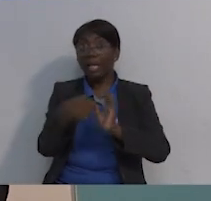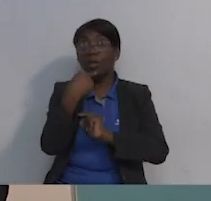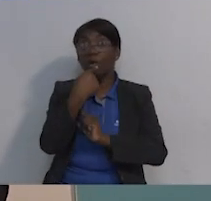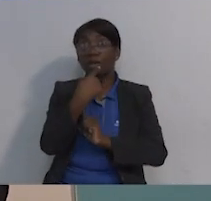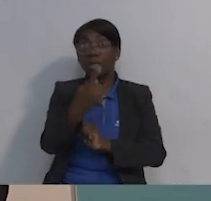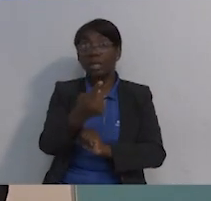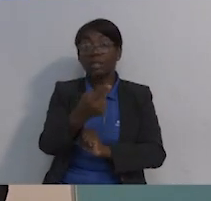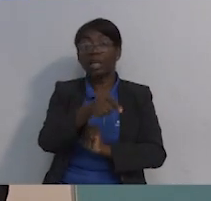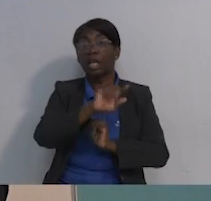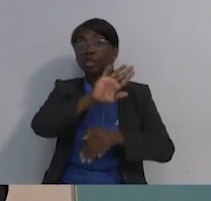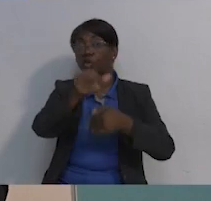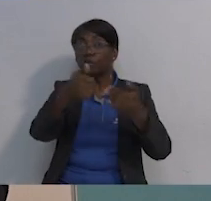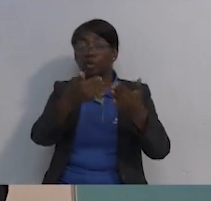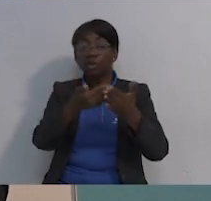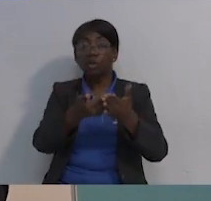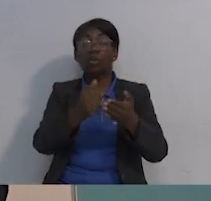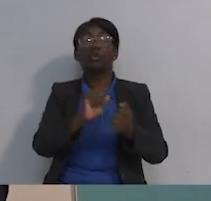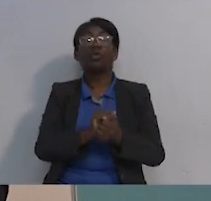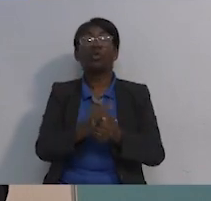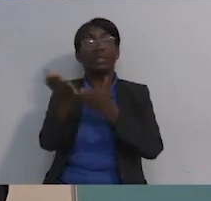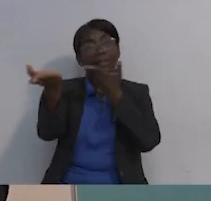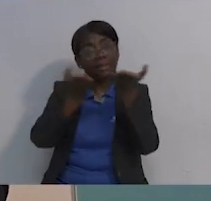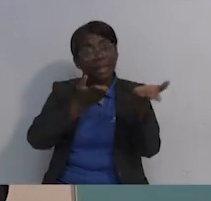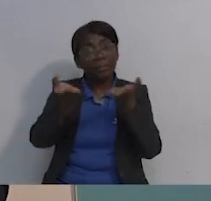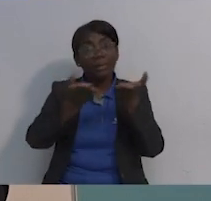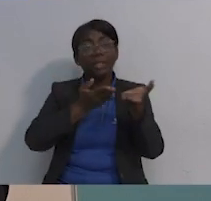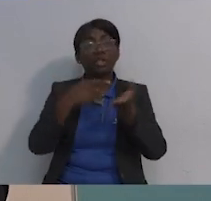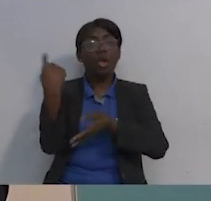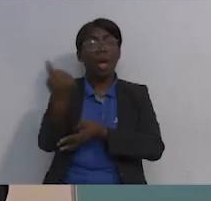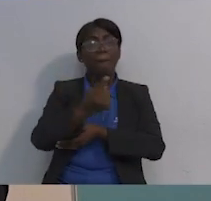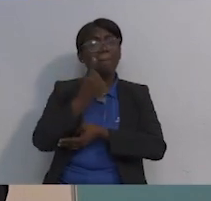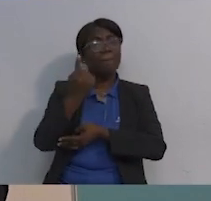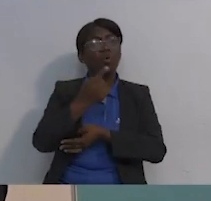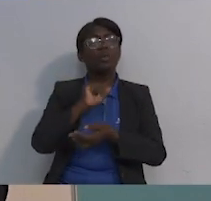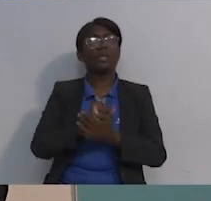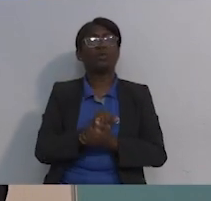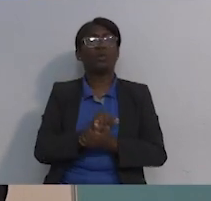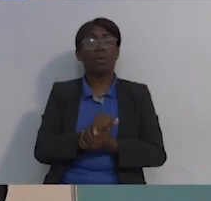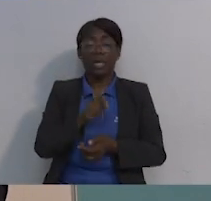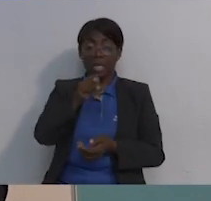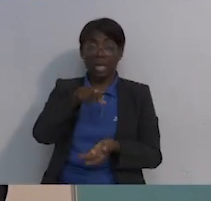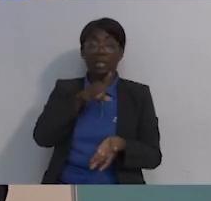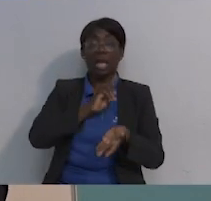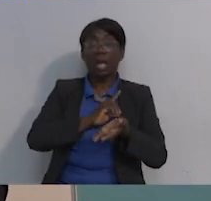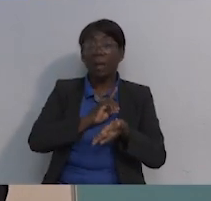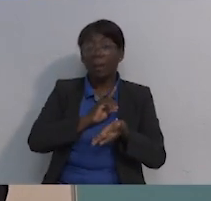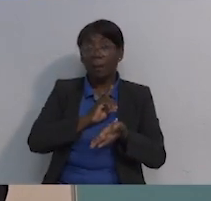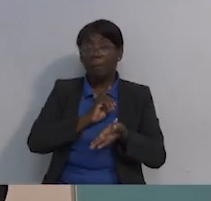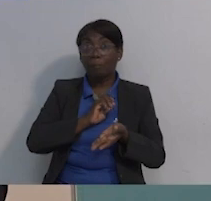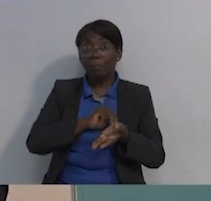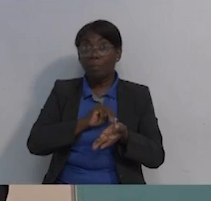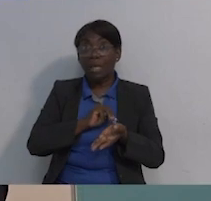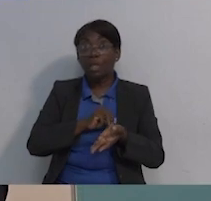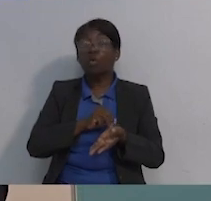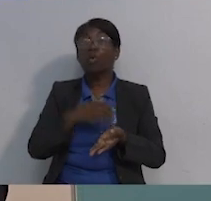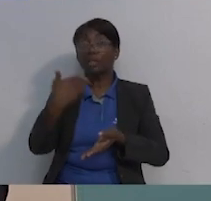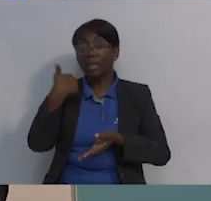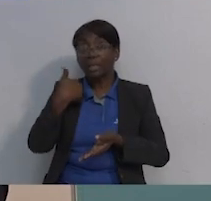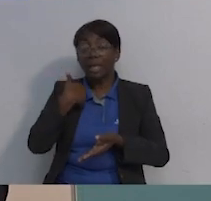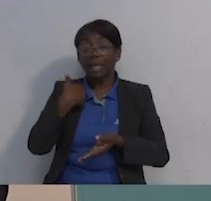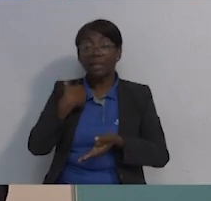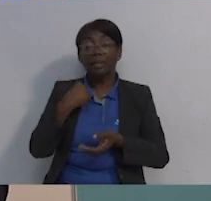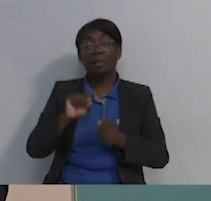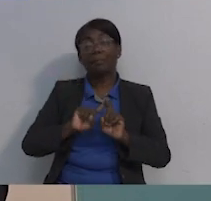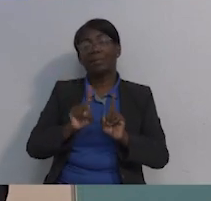es importante porque aunque la ley lo dice, que todo, digamos, servicio de uso público, y este es un servicio médico,